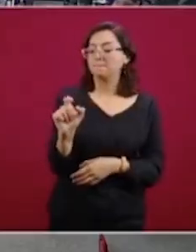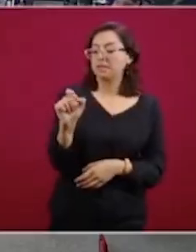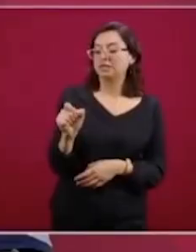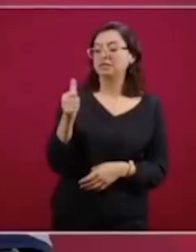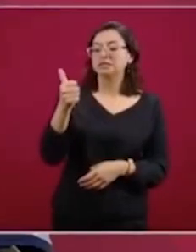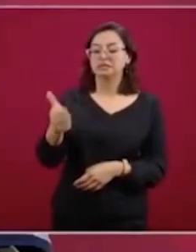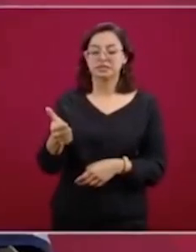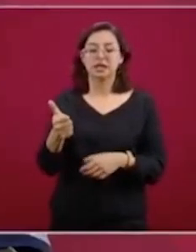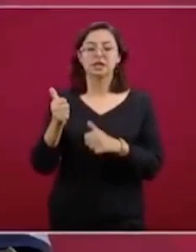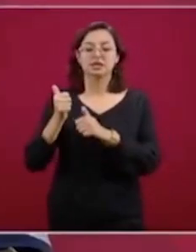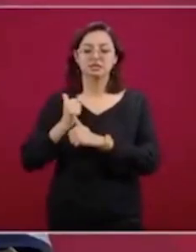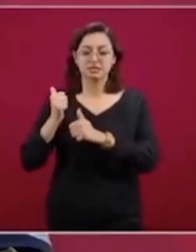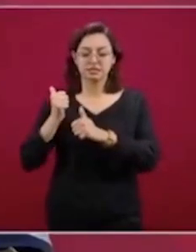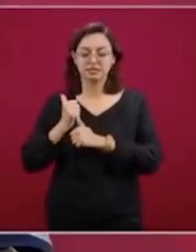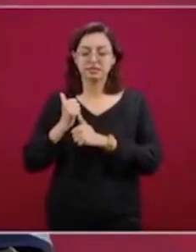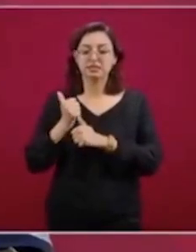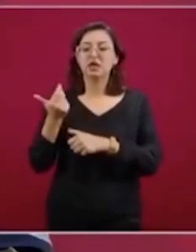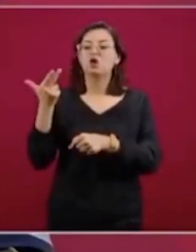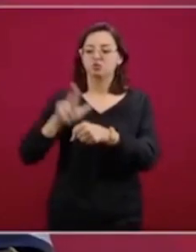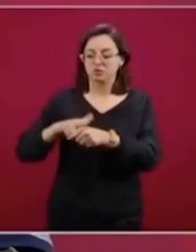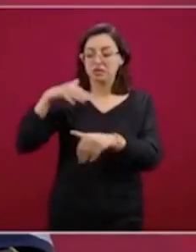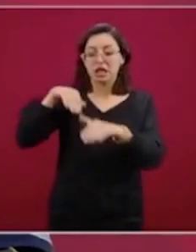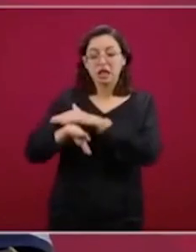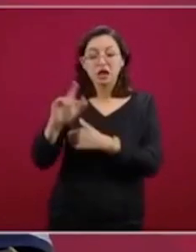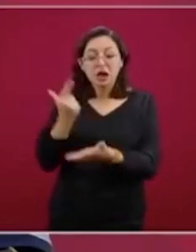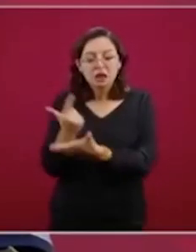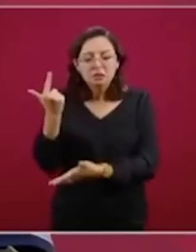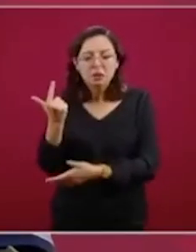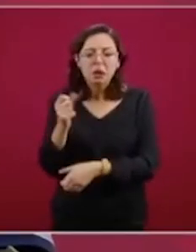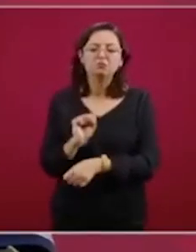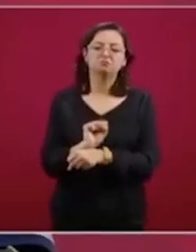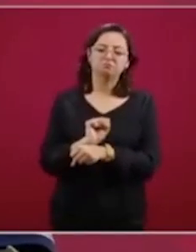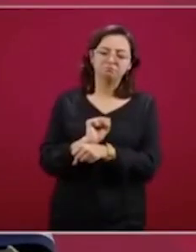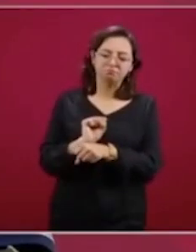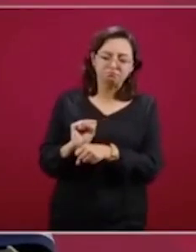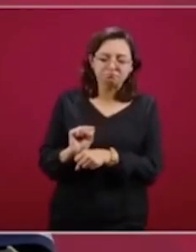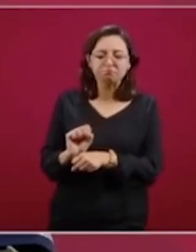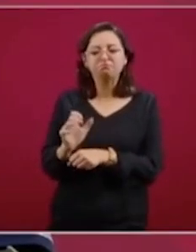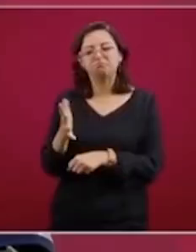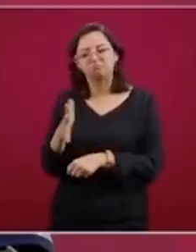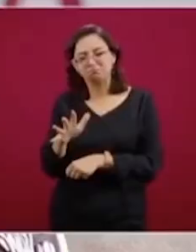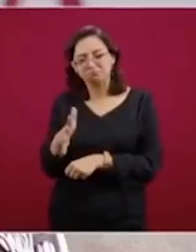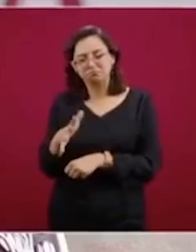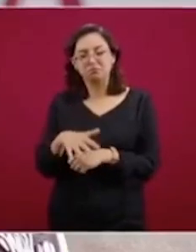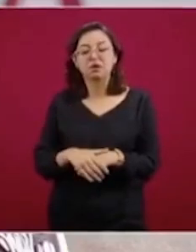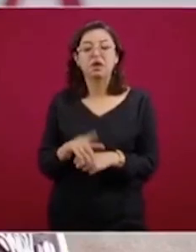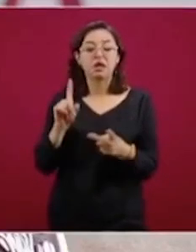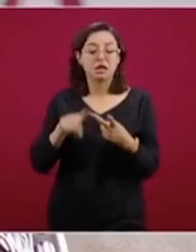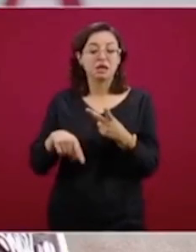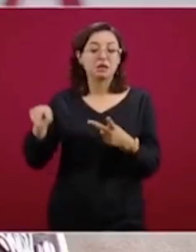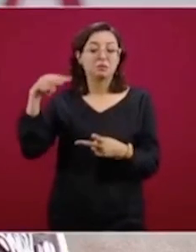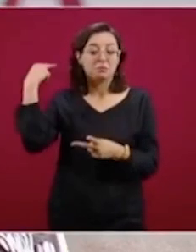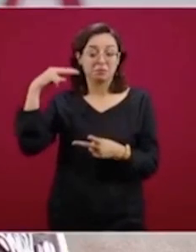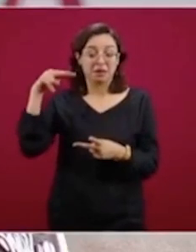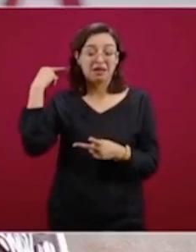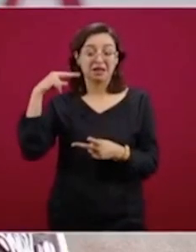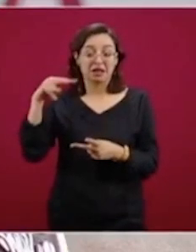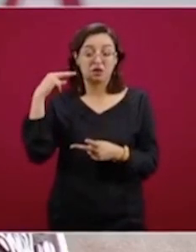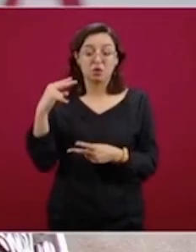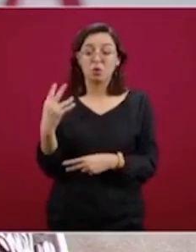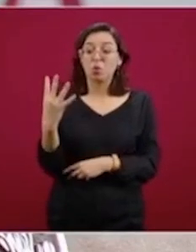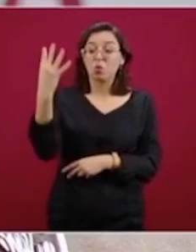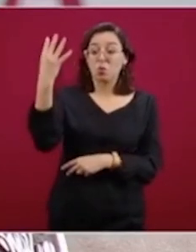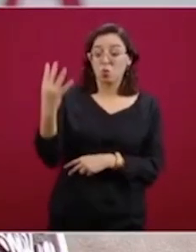elementos que están internados, no están graves, están delicados. En Veracruz sí tenemos cuatro elementos